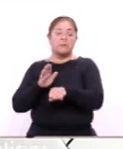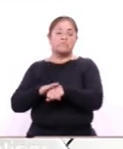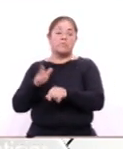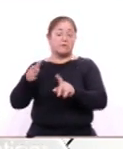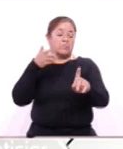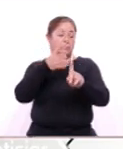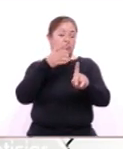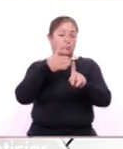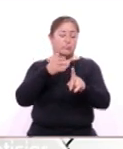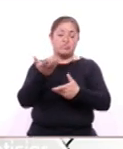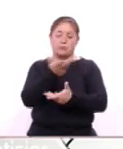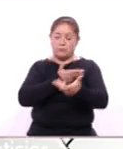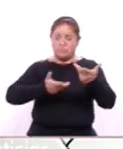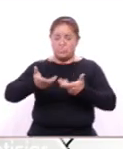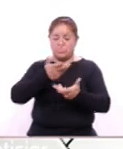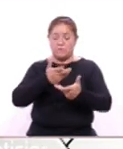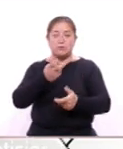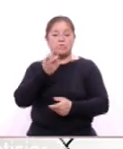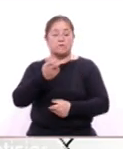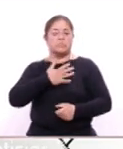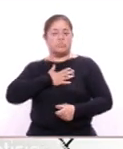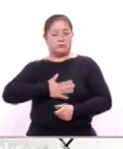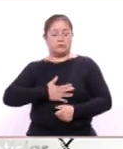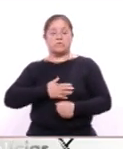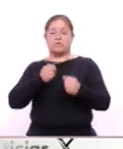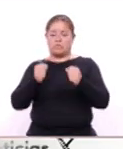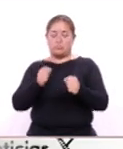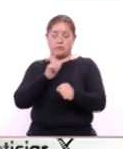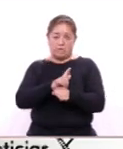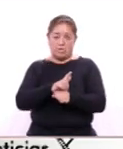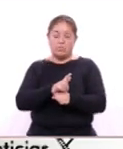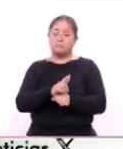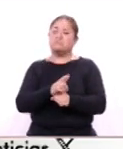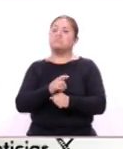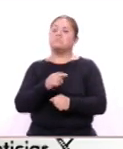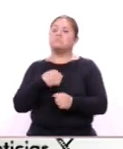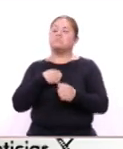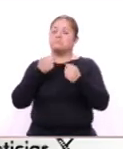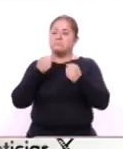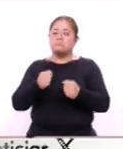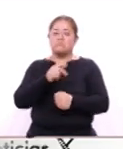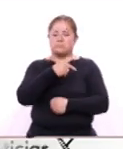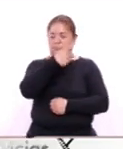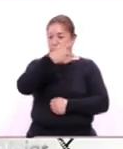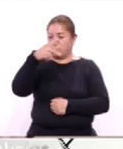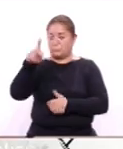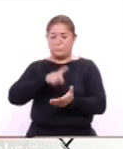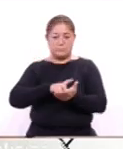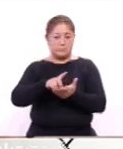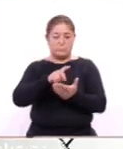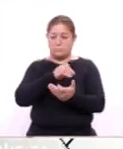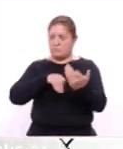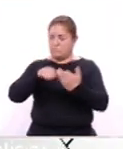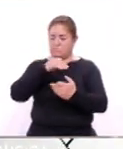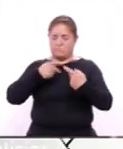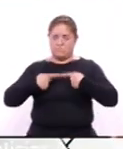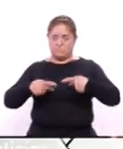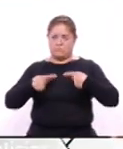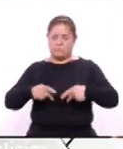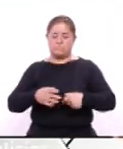el propósito compartido es la justicia social y garantizar los derechos de todas las personas